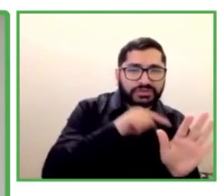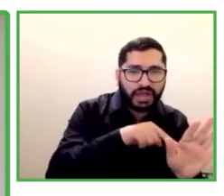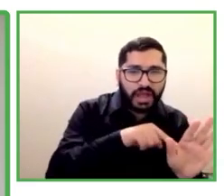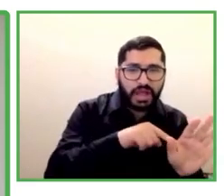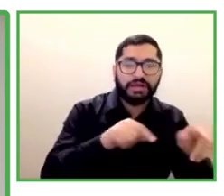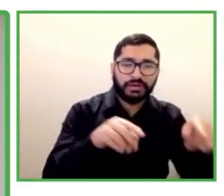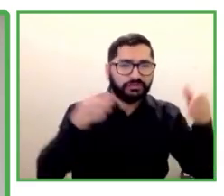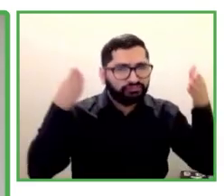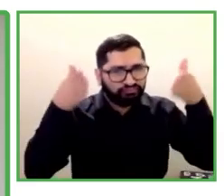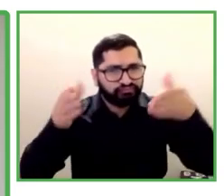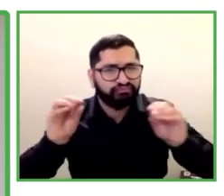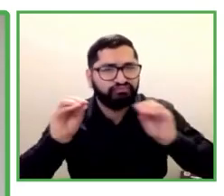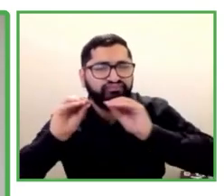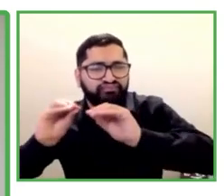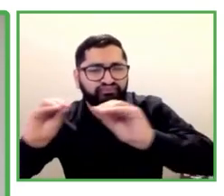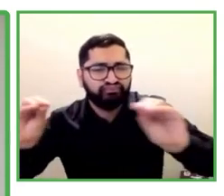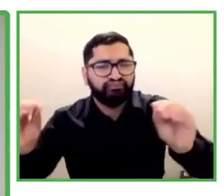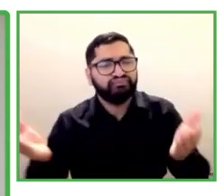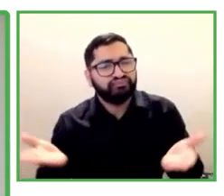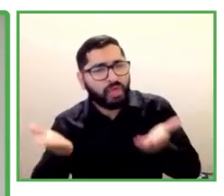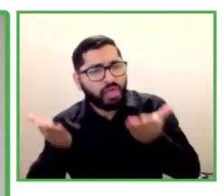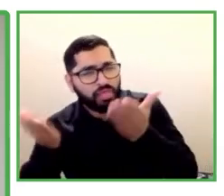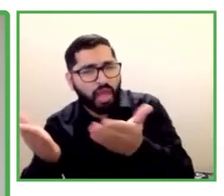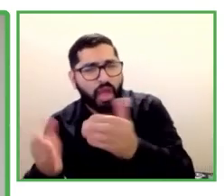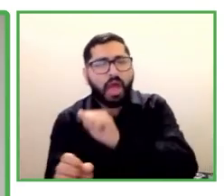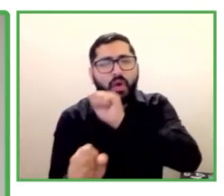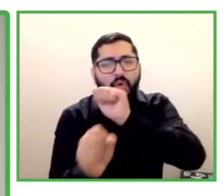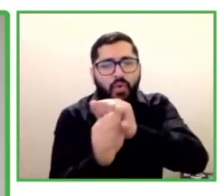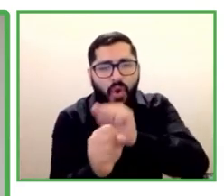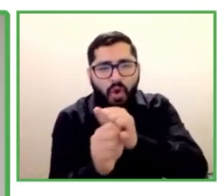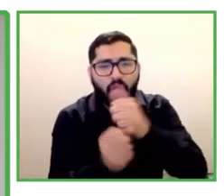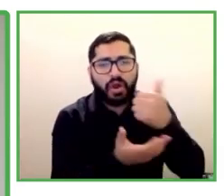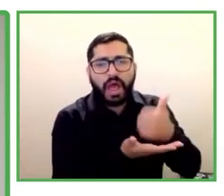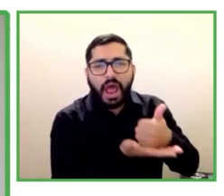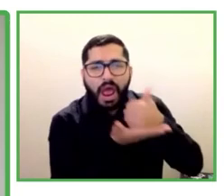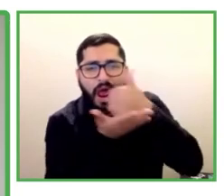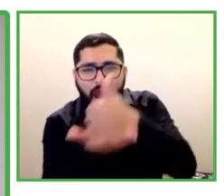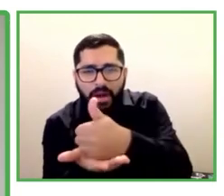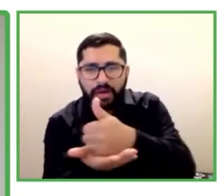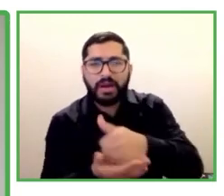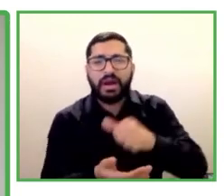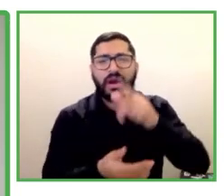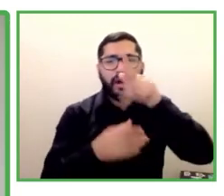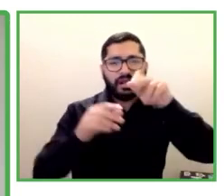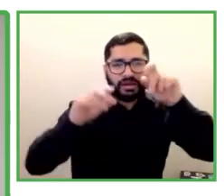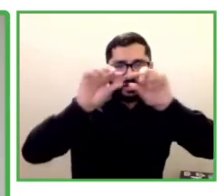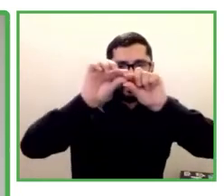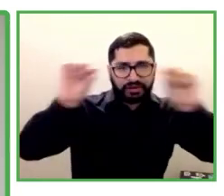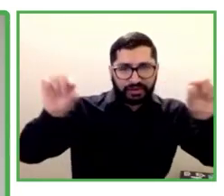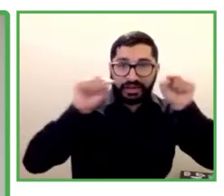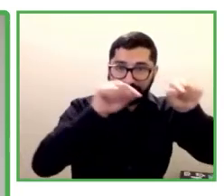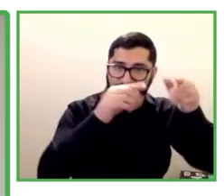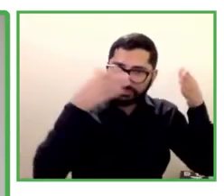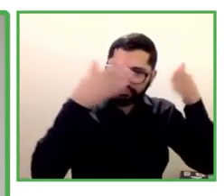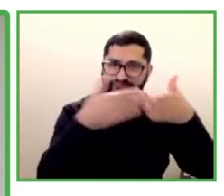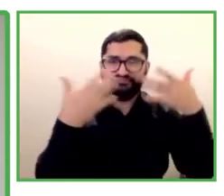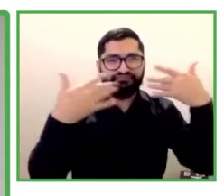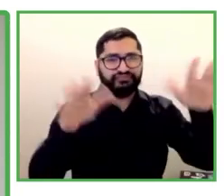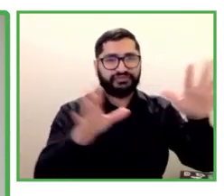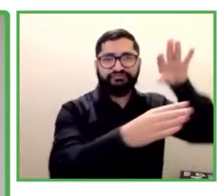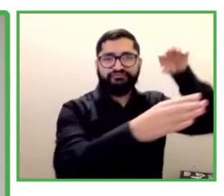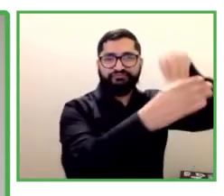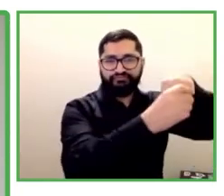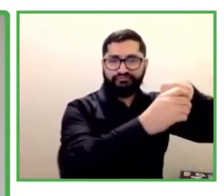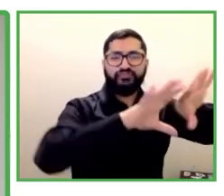también proporciona trabajo o ayuda en este link. Ella ha trabajado en diferentes organizaciones, en el Banco Mundial, en las Naciones